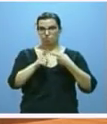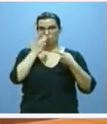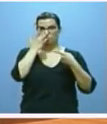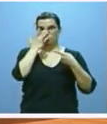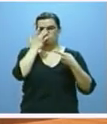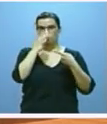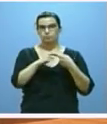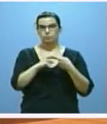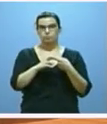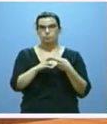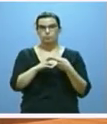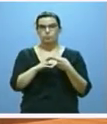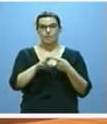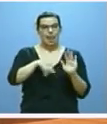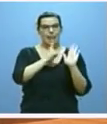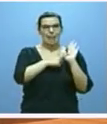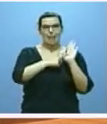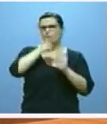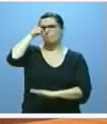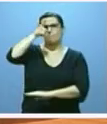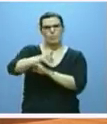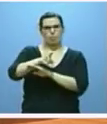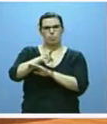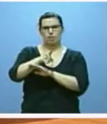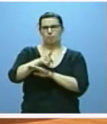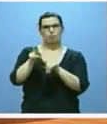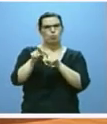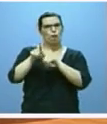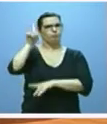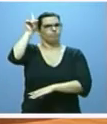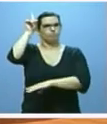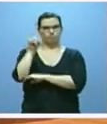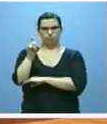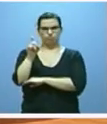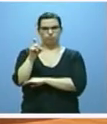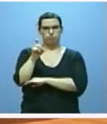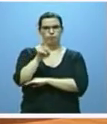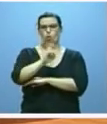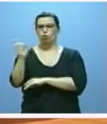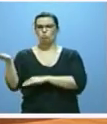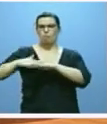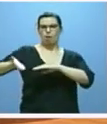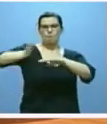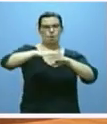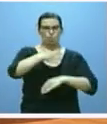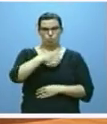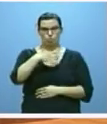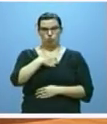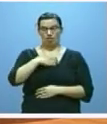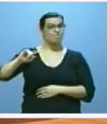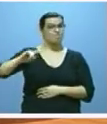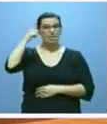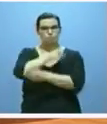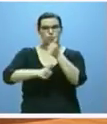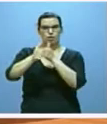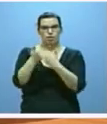por encima de la ley y menos aún en el ejercicio de responsabilidades públicas en las que no cabe ninguna tolerancia